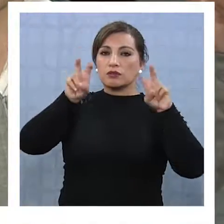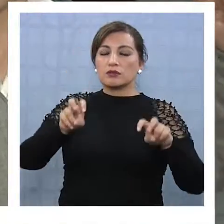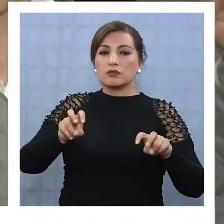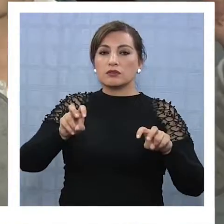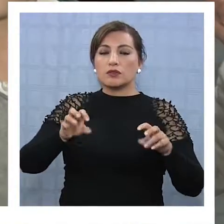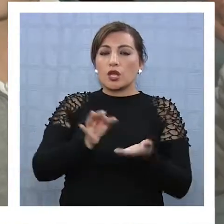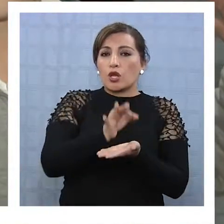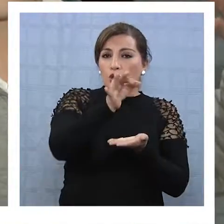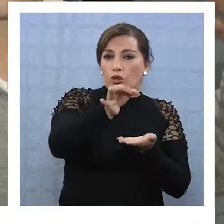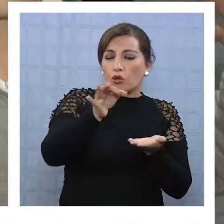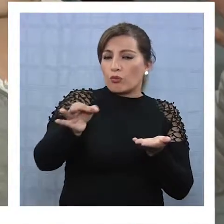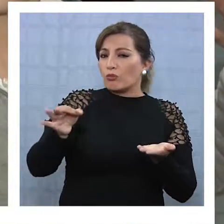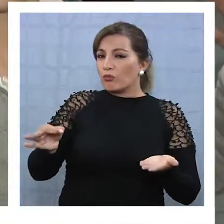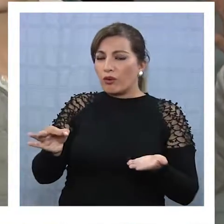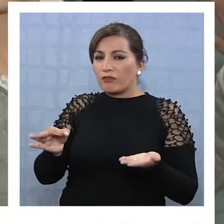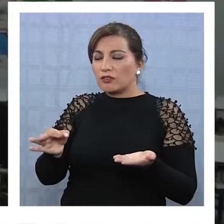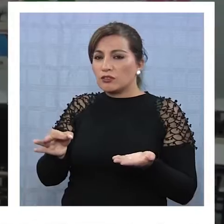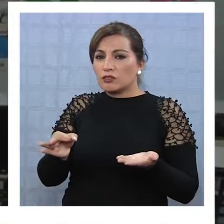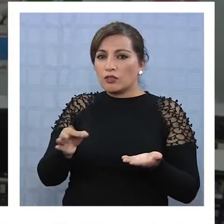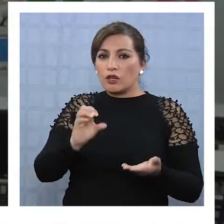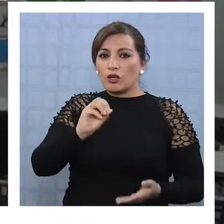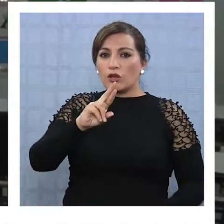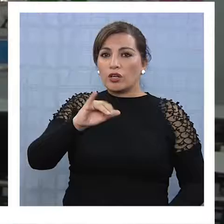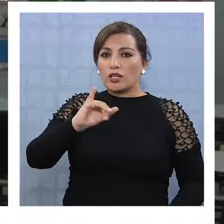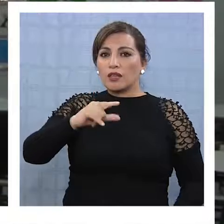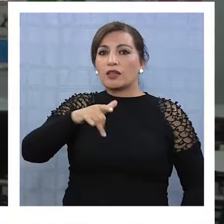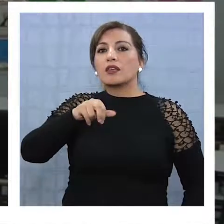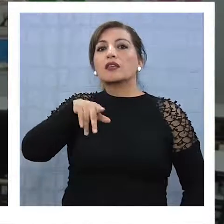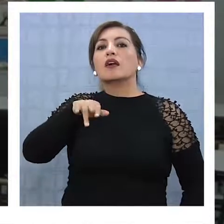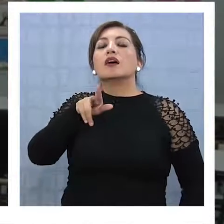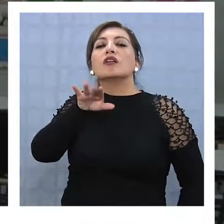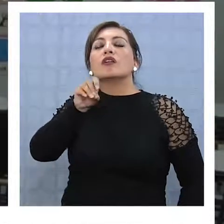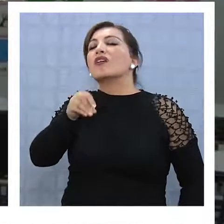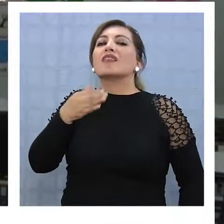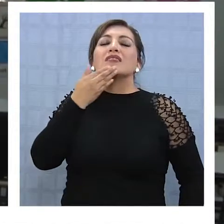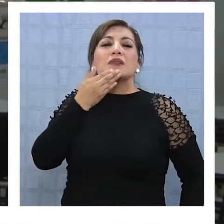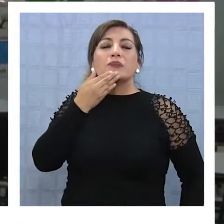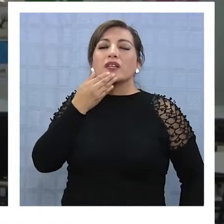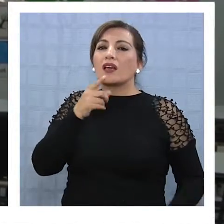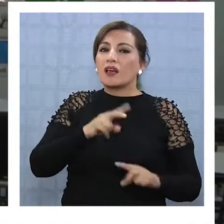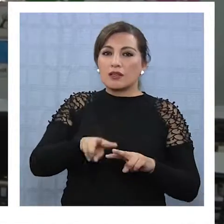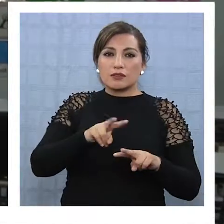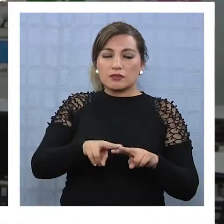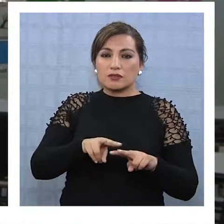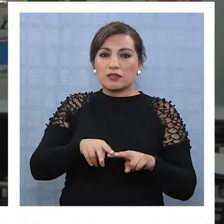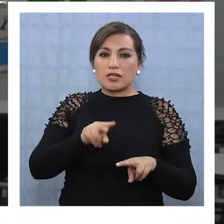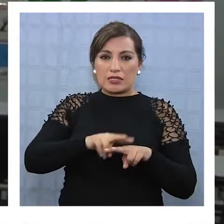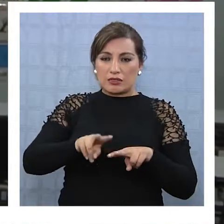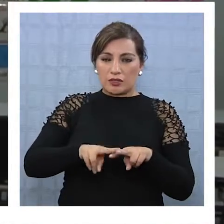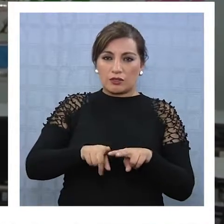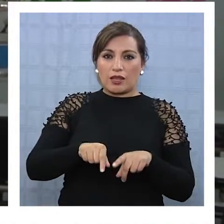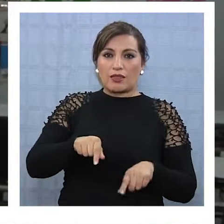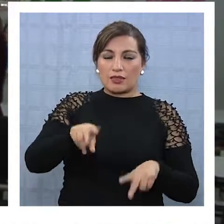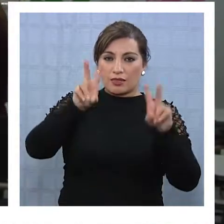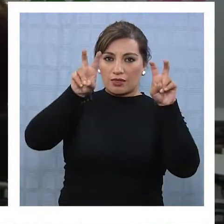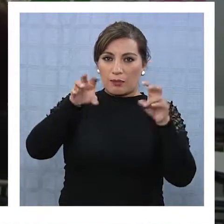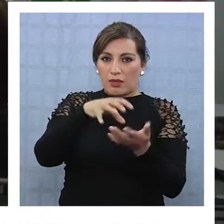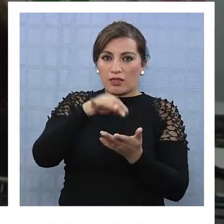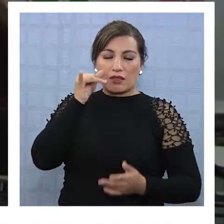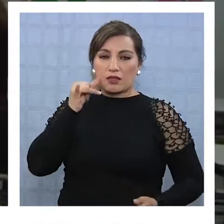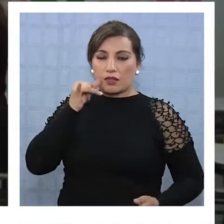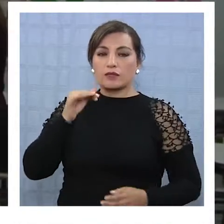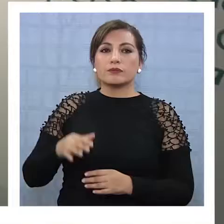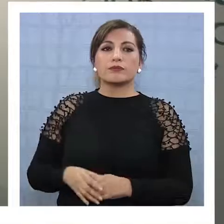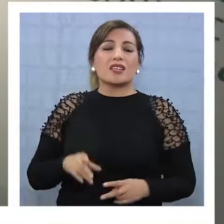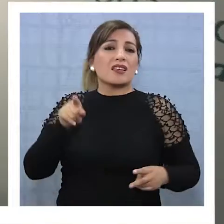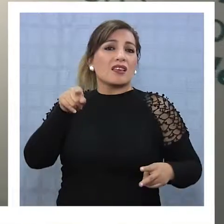temáticas, los pueblos originarios. tenemos una gama rica que podemos también insertar y que ya se está haciendo dentro de lo que compete a